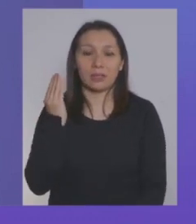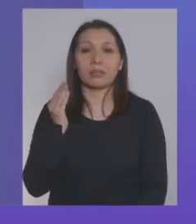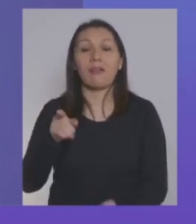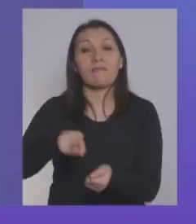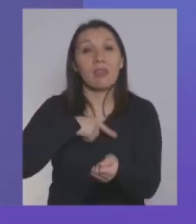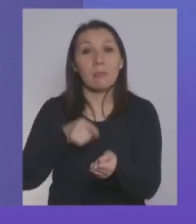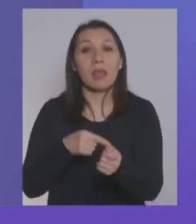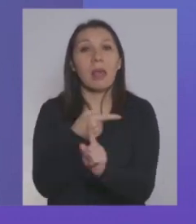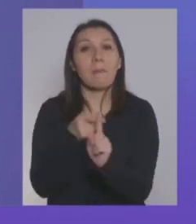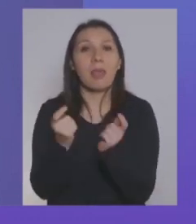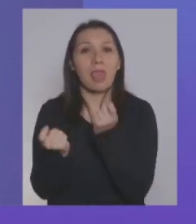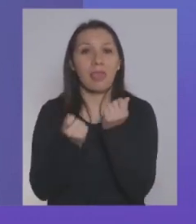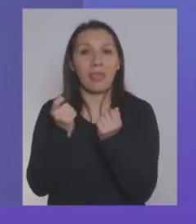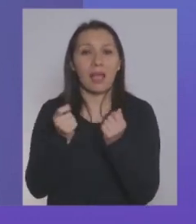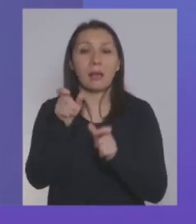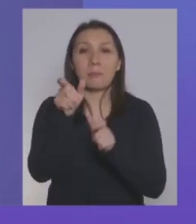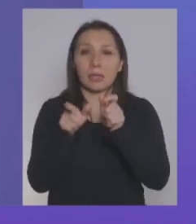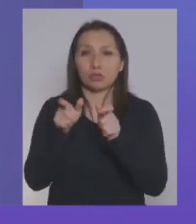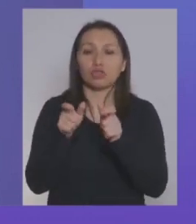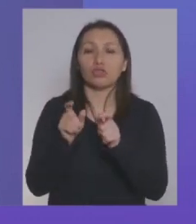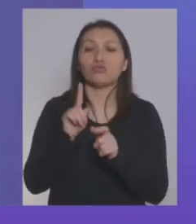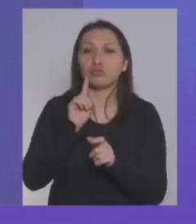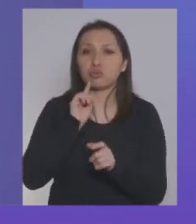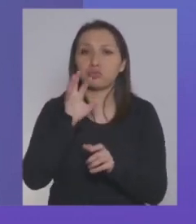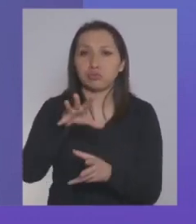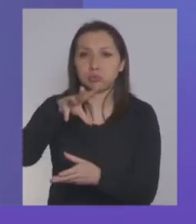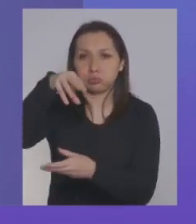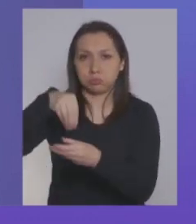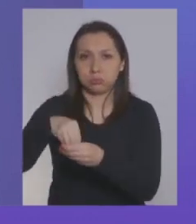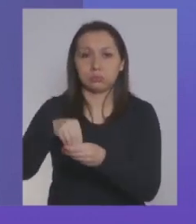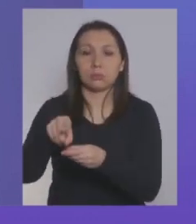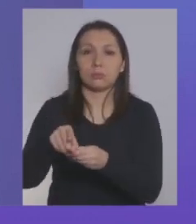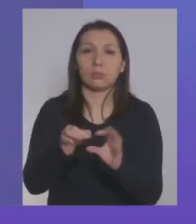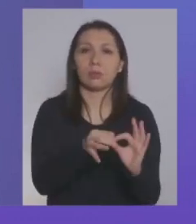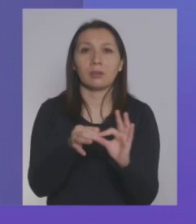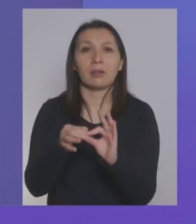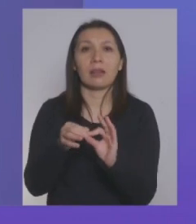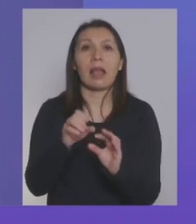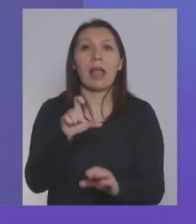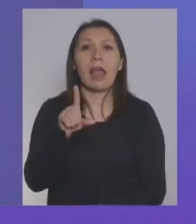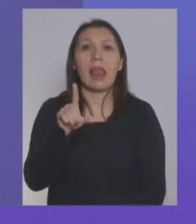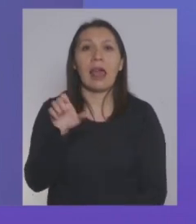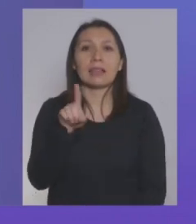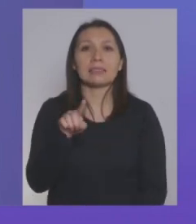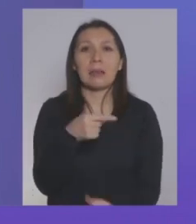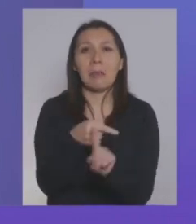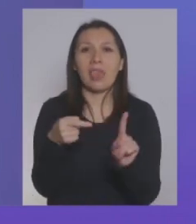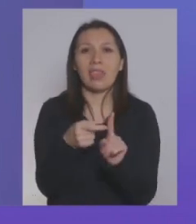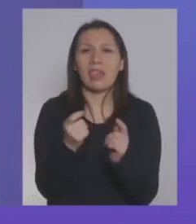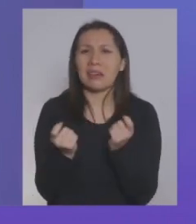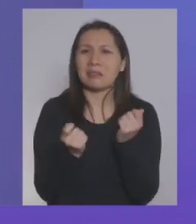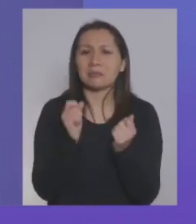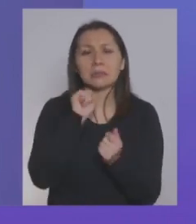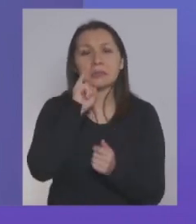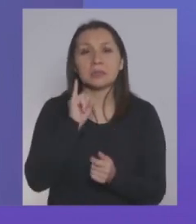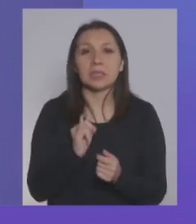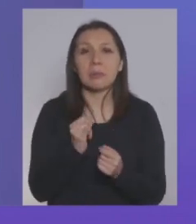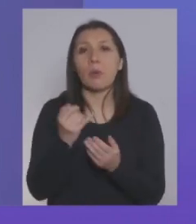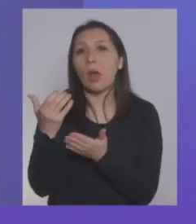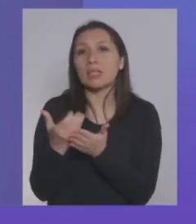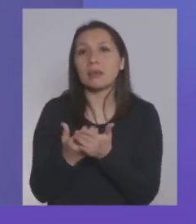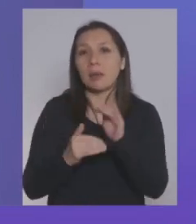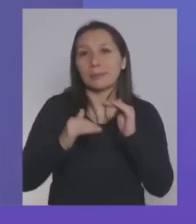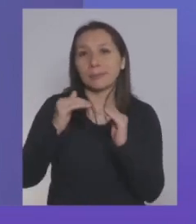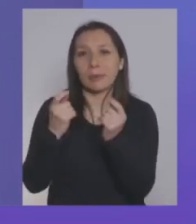a familias de clase media, a personas de clase media. Por supuesto, la definición de clase media va ser siempre discutible por ingreso,